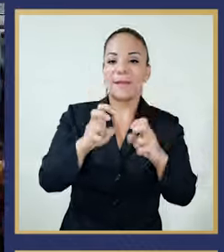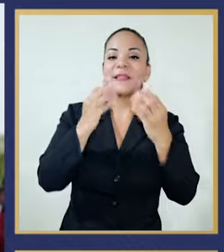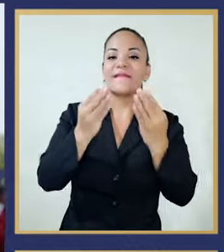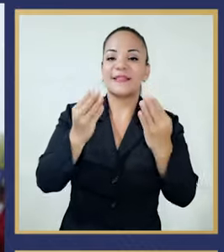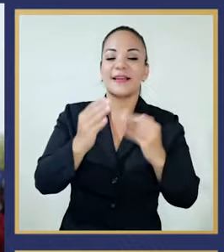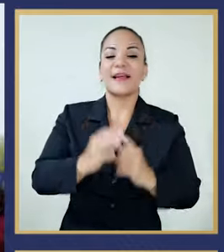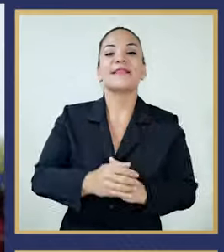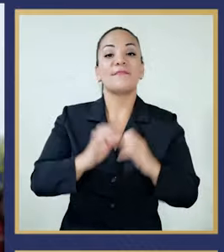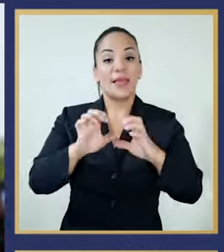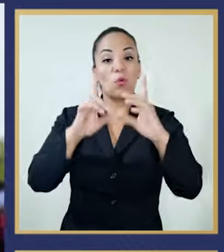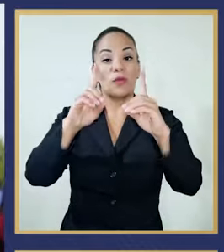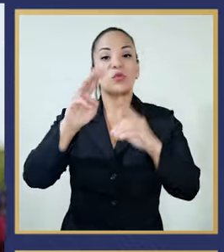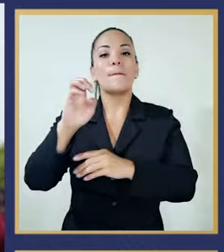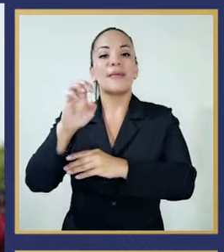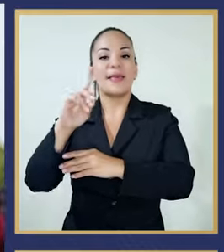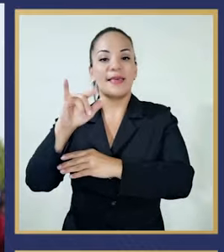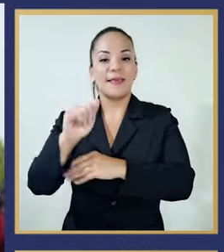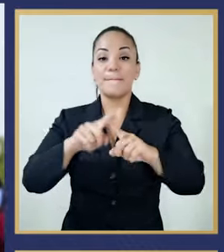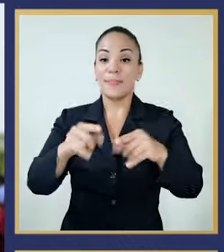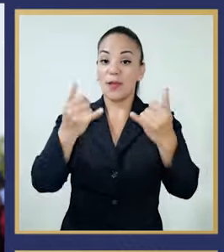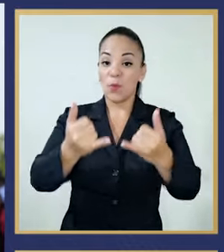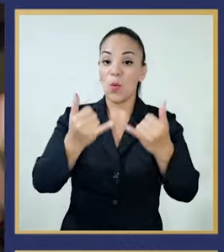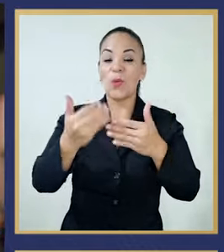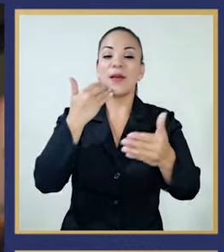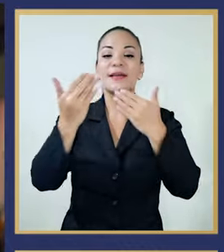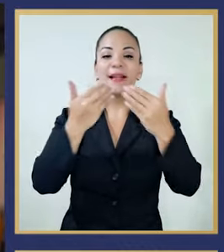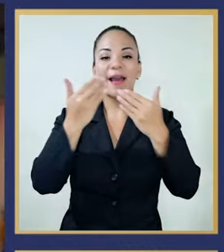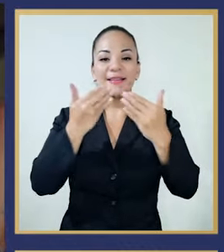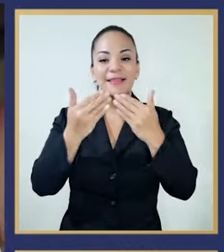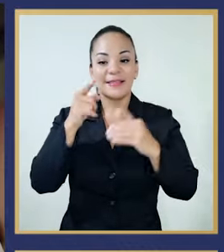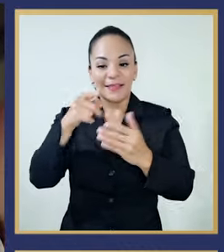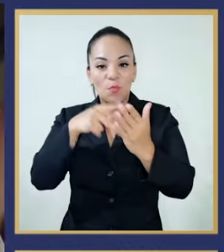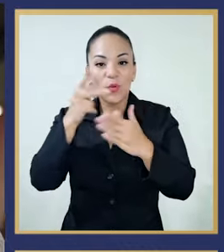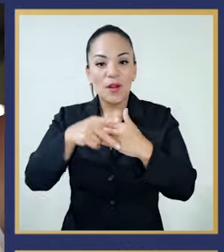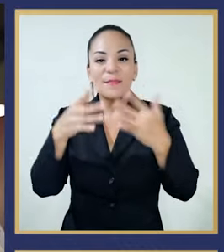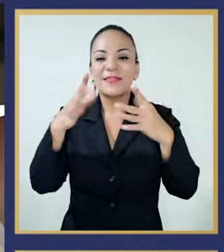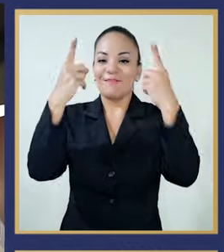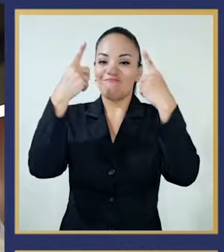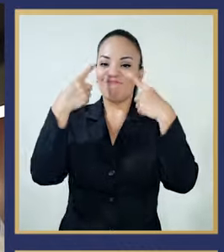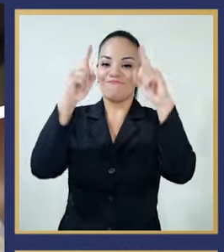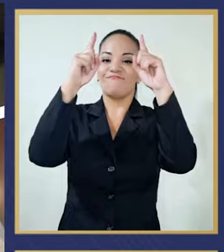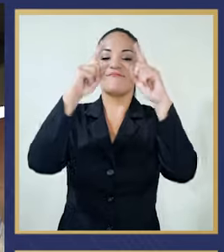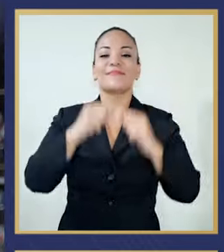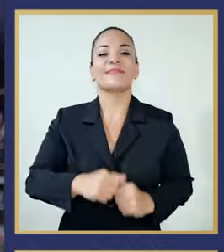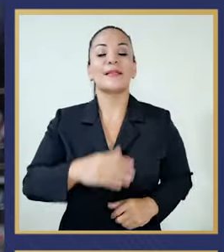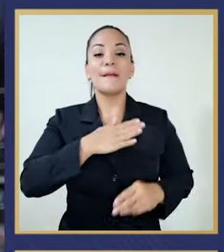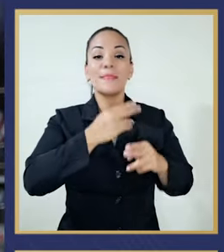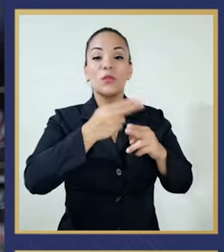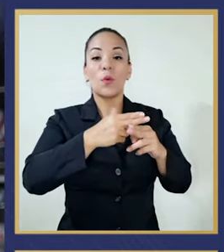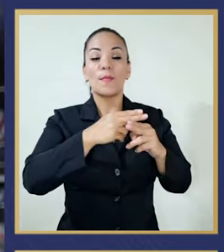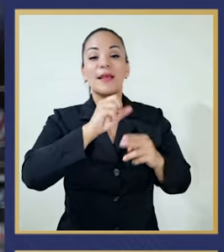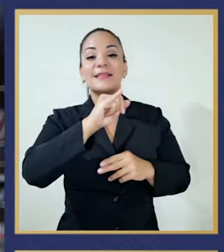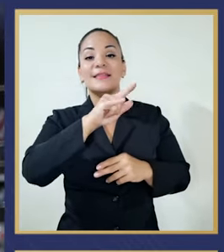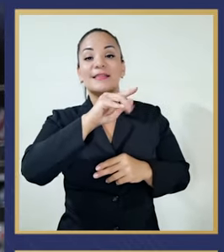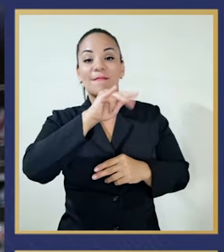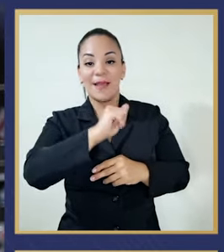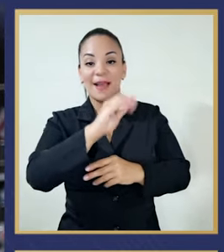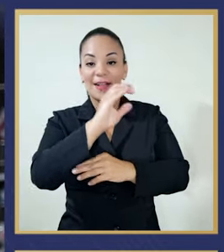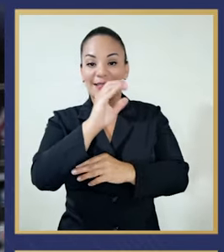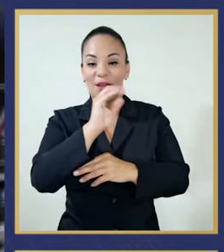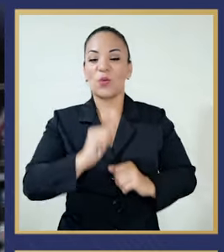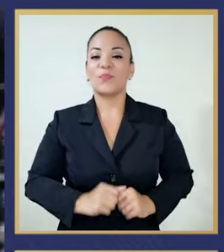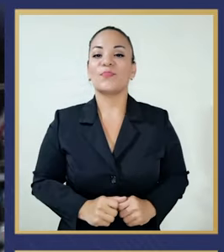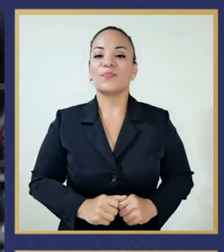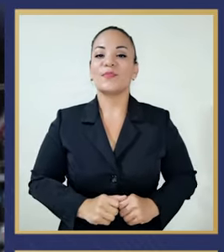bachillerato en educación media, pero ahora, gracias a esta iniciativa, lo lograron. Mi nombre es Silvia Calderón